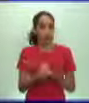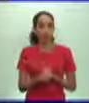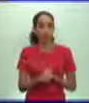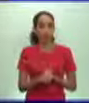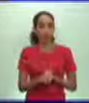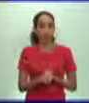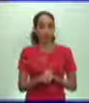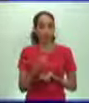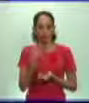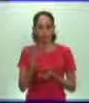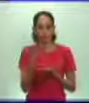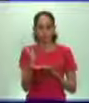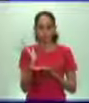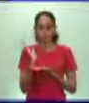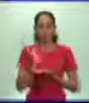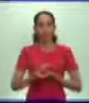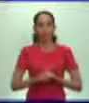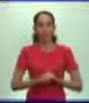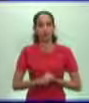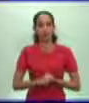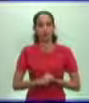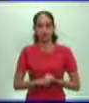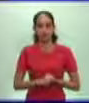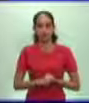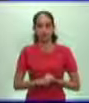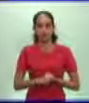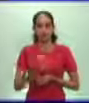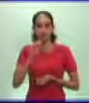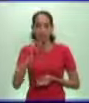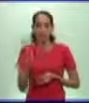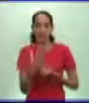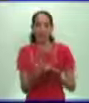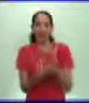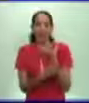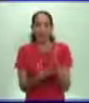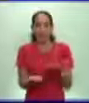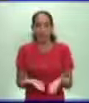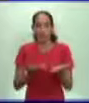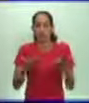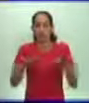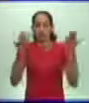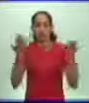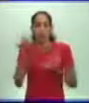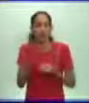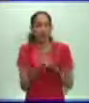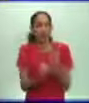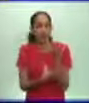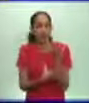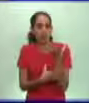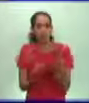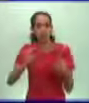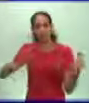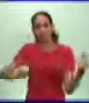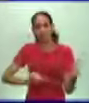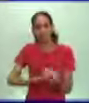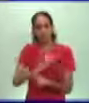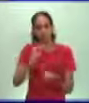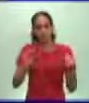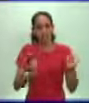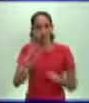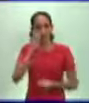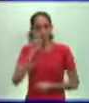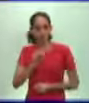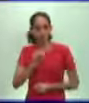visión que tenía la Iglesia del mundo. Y este Renacimiento, todo ese desarrollo del Renacimiento, que fueron transformaciones que se dio